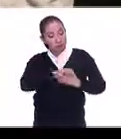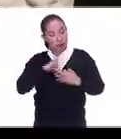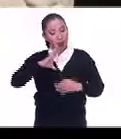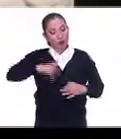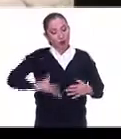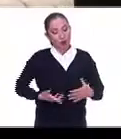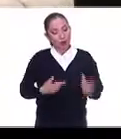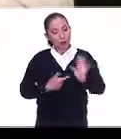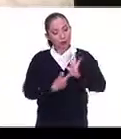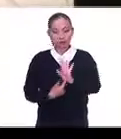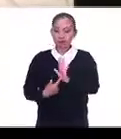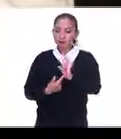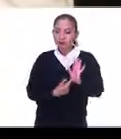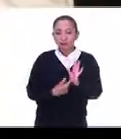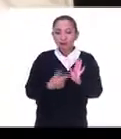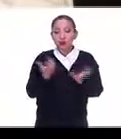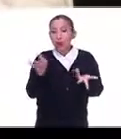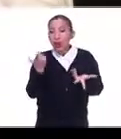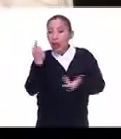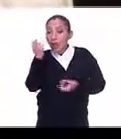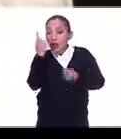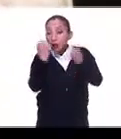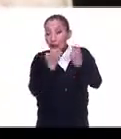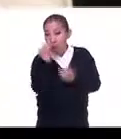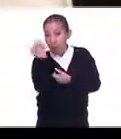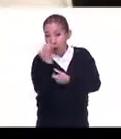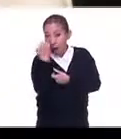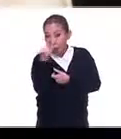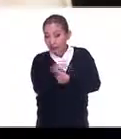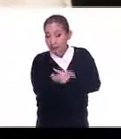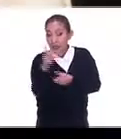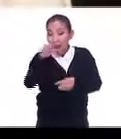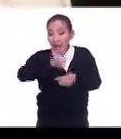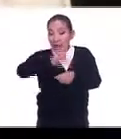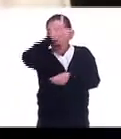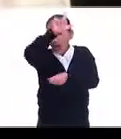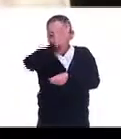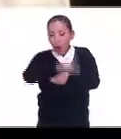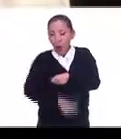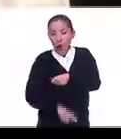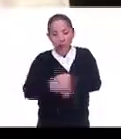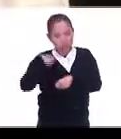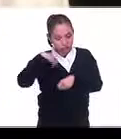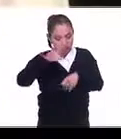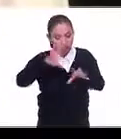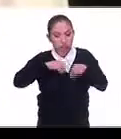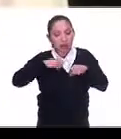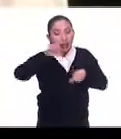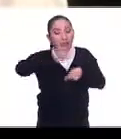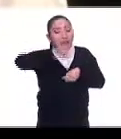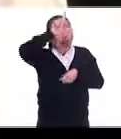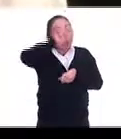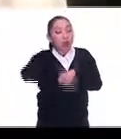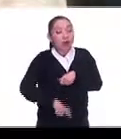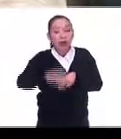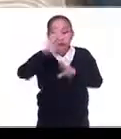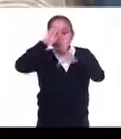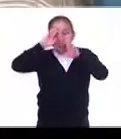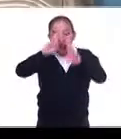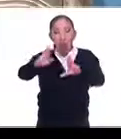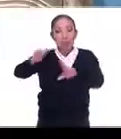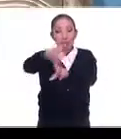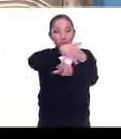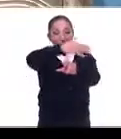orgullo. En algunas escuelas, los días lunes se está adoptando, el día lunes en honores a la